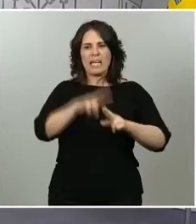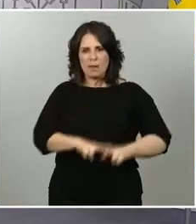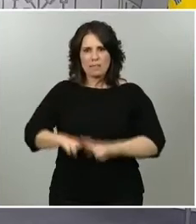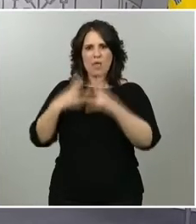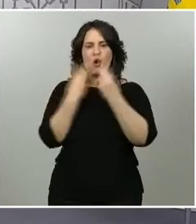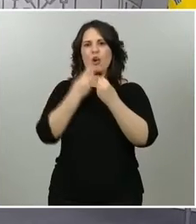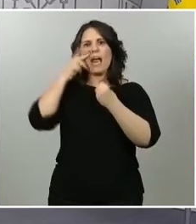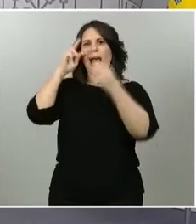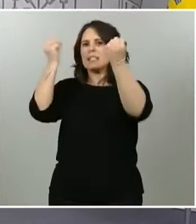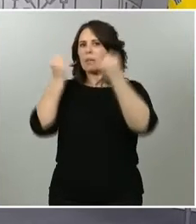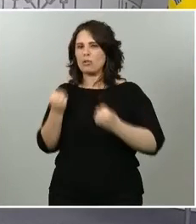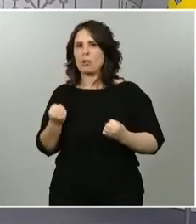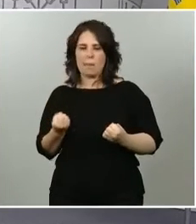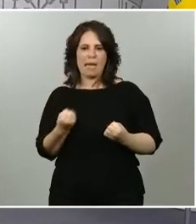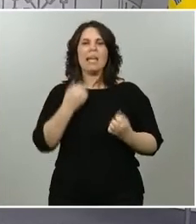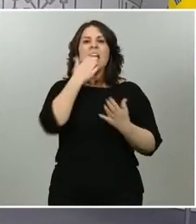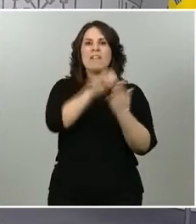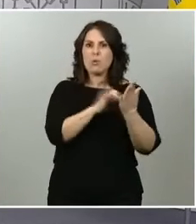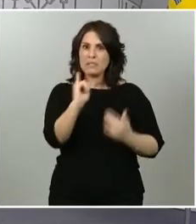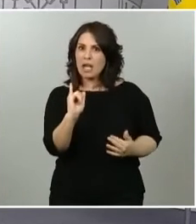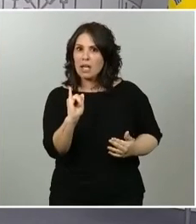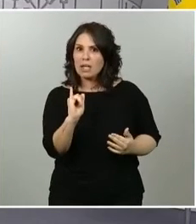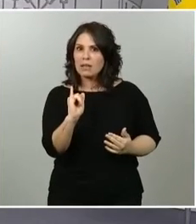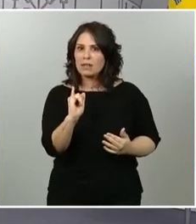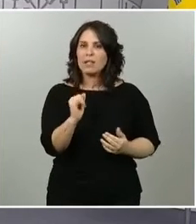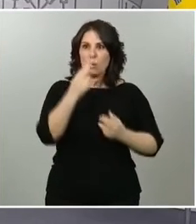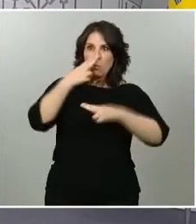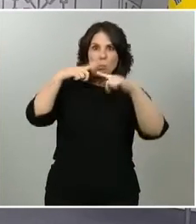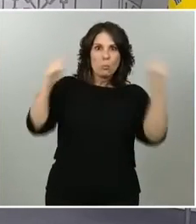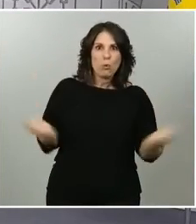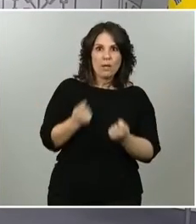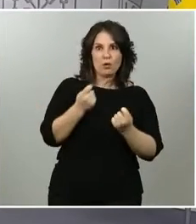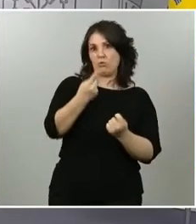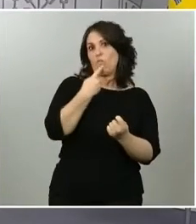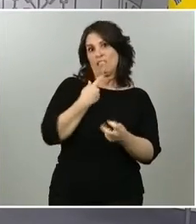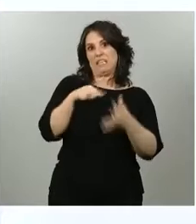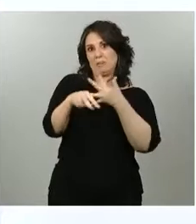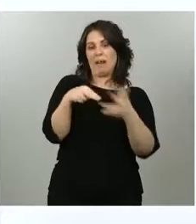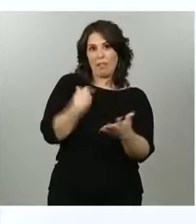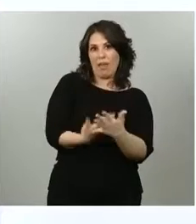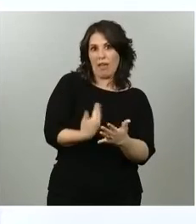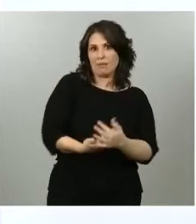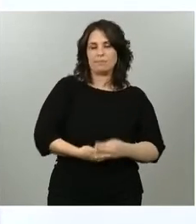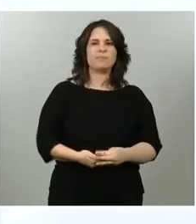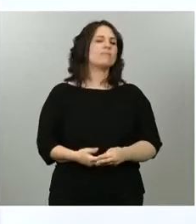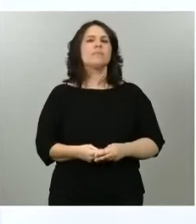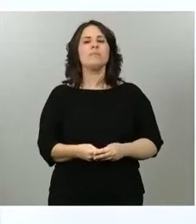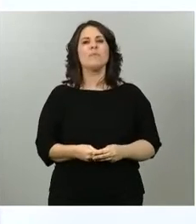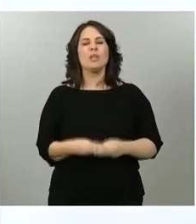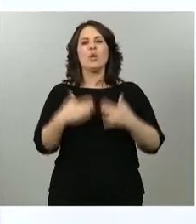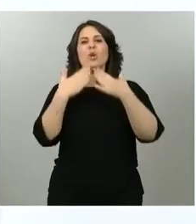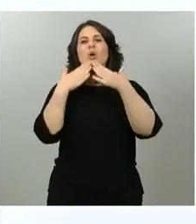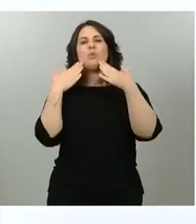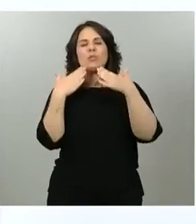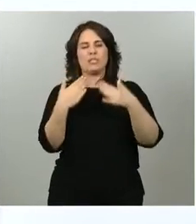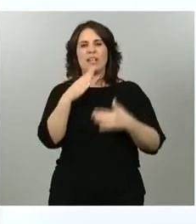¿Hay informes? ¿Se van a hacer públicos esos informes en área de esa transparencia? Muchas gracias, Clara, por sus dos